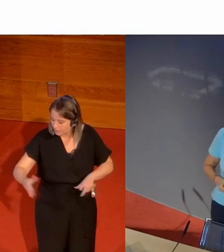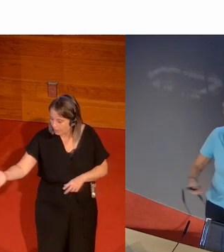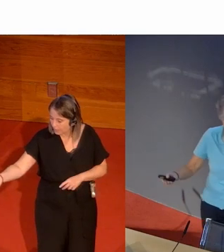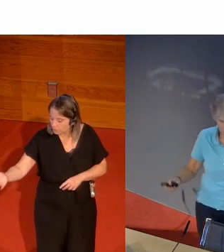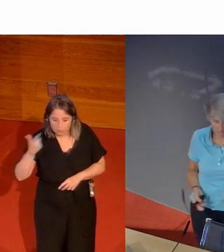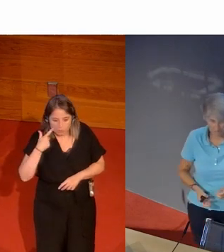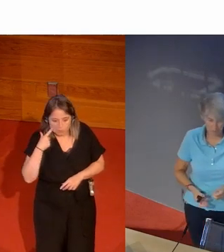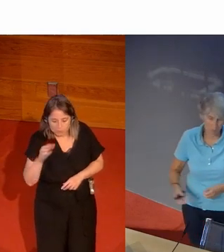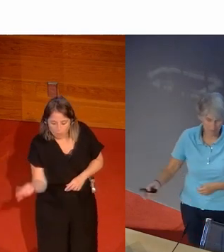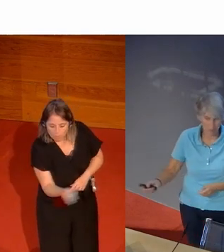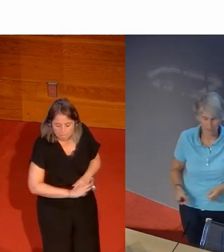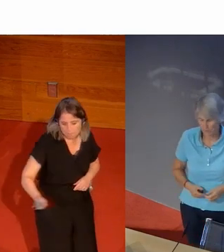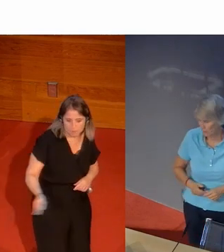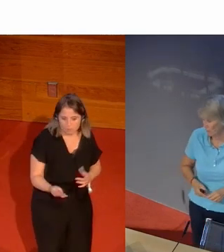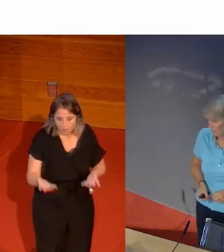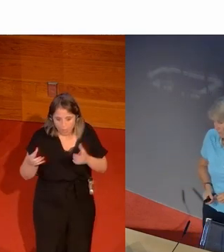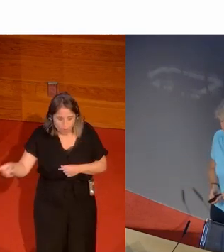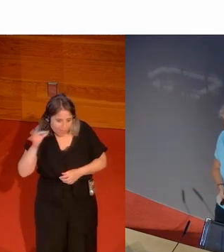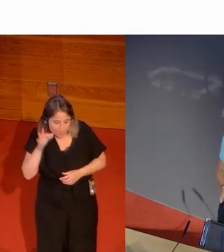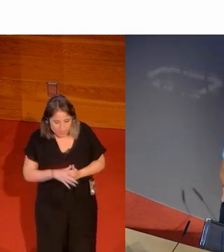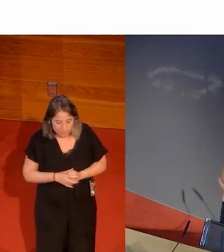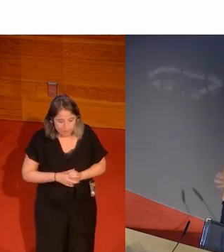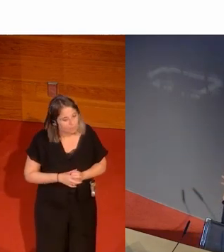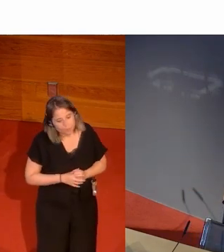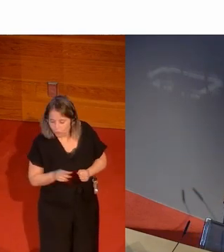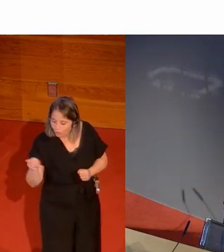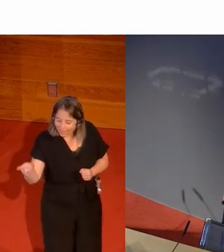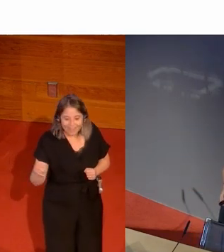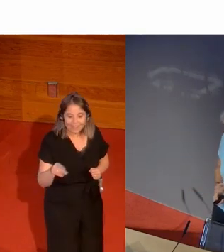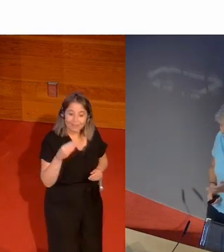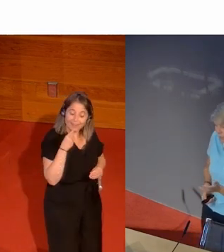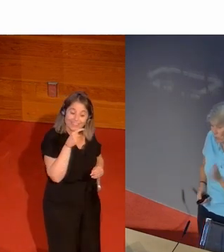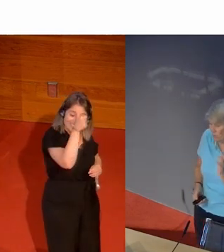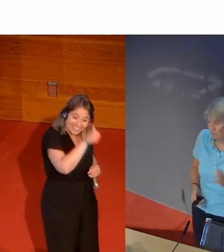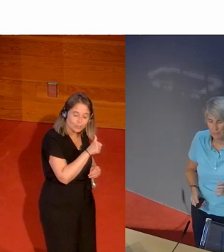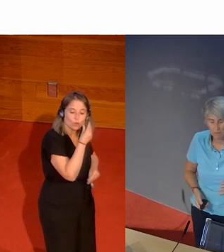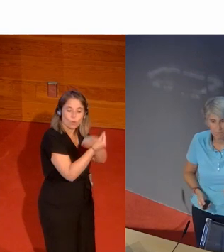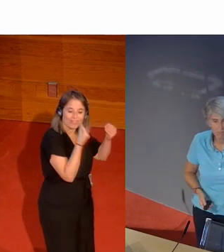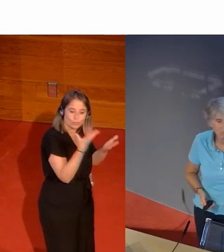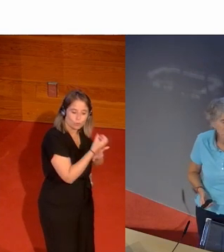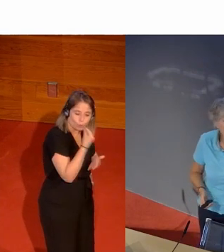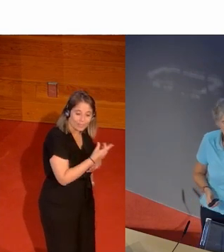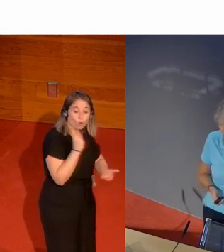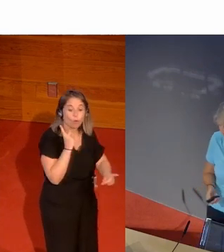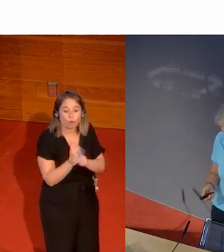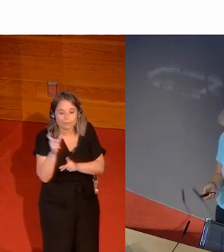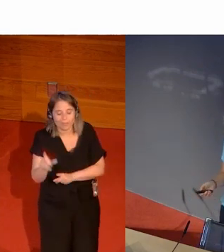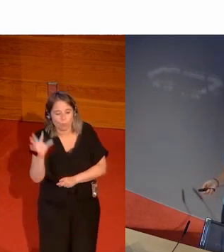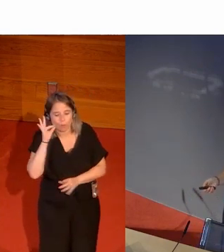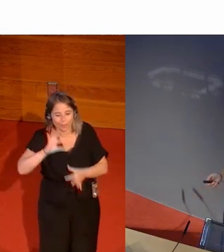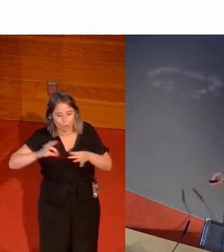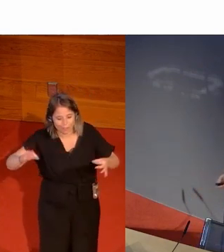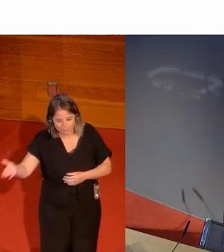pues un partido de tenis de mesa que seguramente ganó ella pero a este chaval se le da bien todo contra una Olímpica o sea